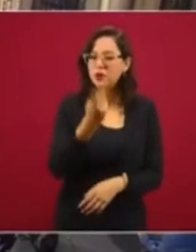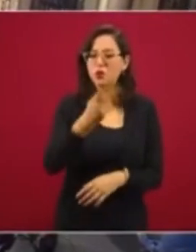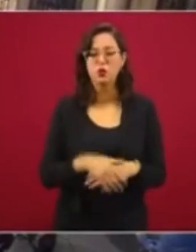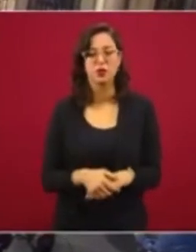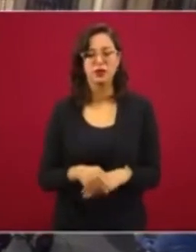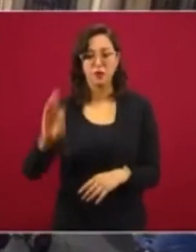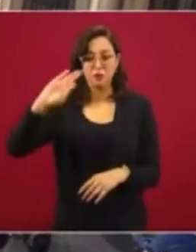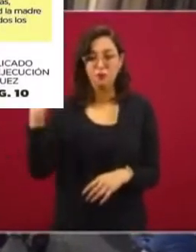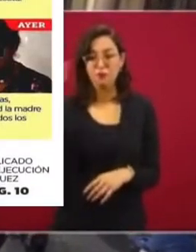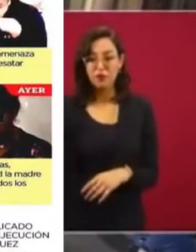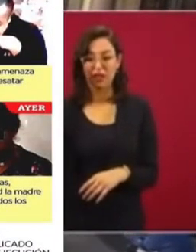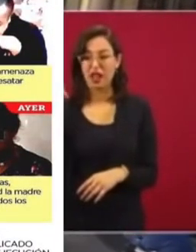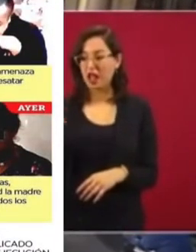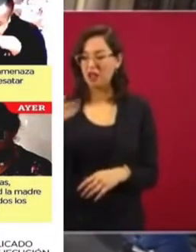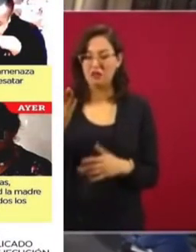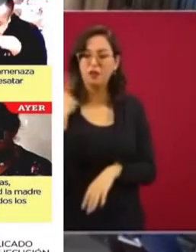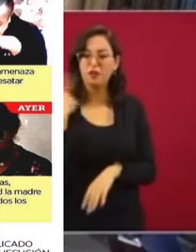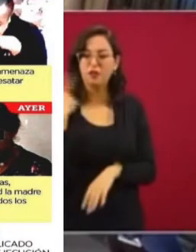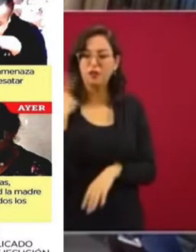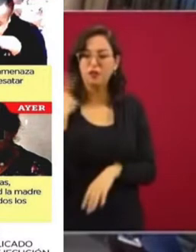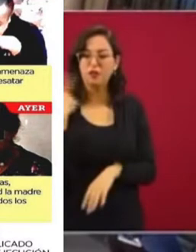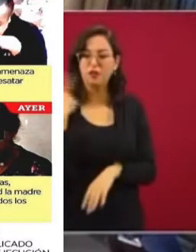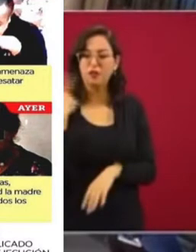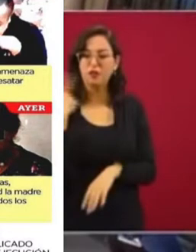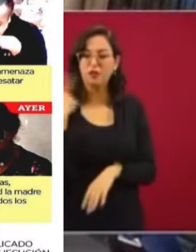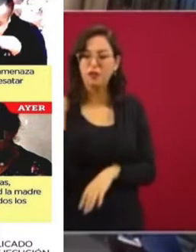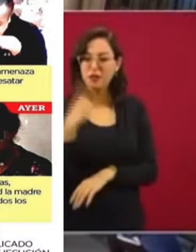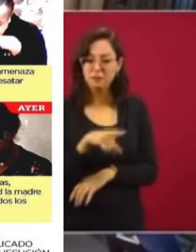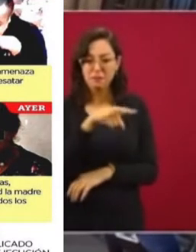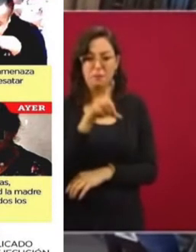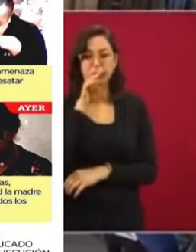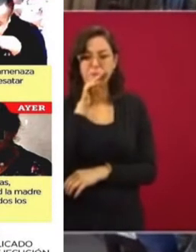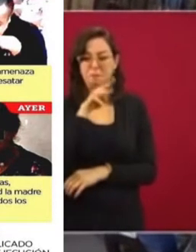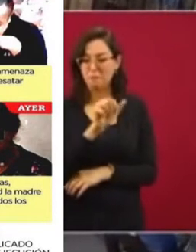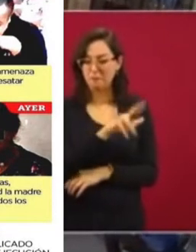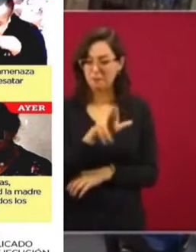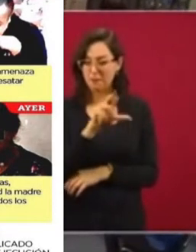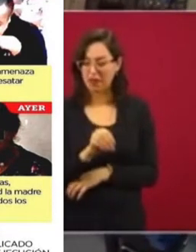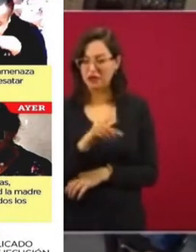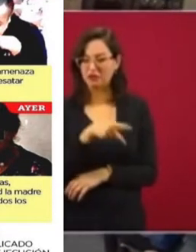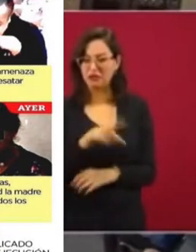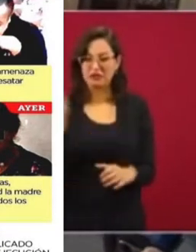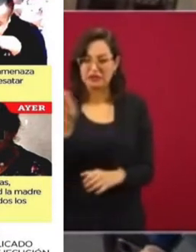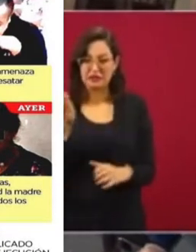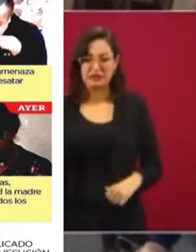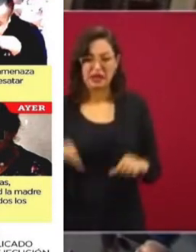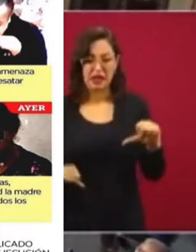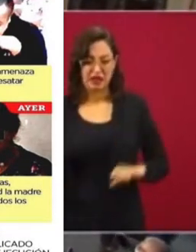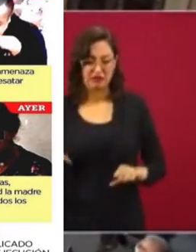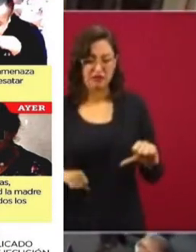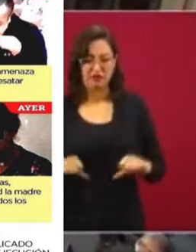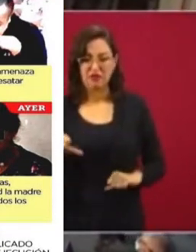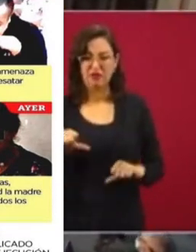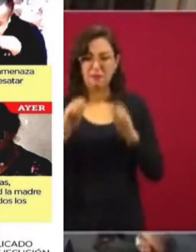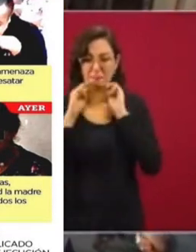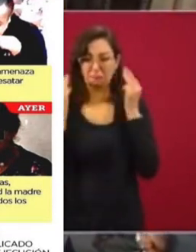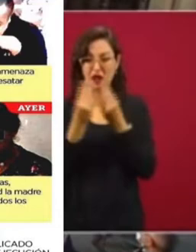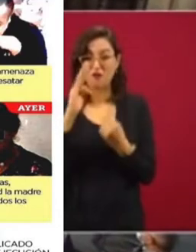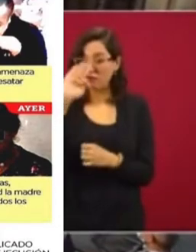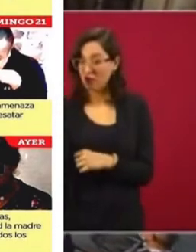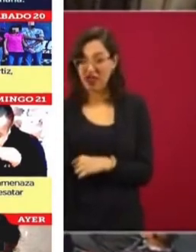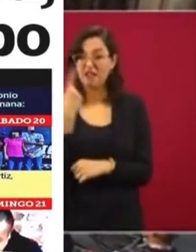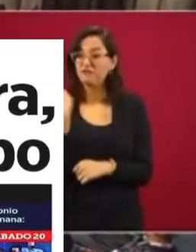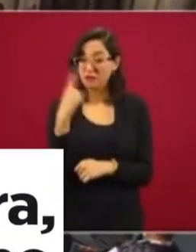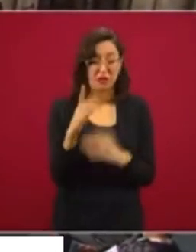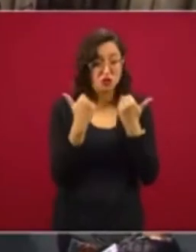nivel federal no hay cargos en contra de la mamá del marro? ¿No han podido acreditar la evidencia que presuntamente le incriminen actividades justamente de la lincuencia organizada? ¿No hay nada?